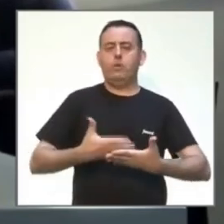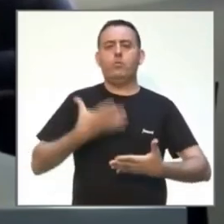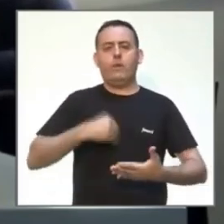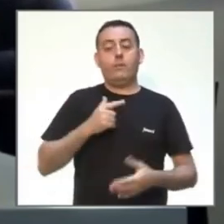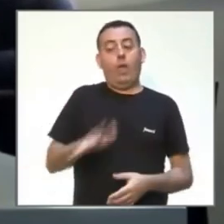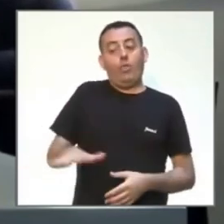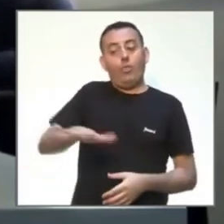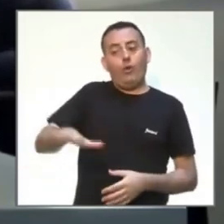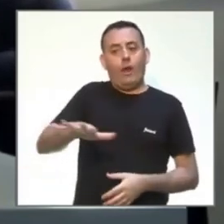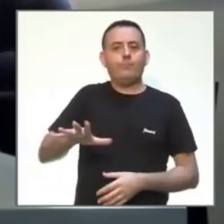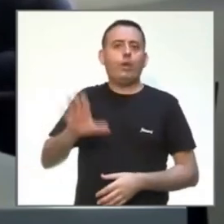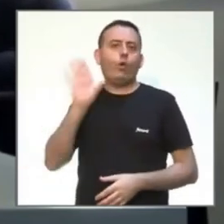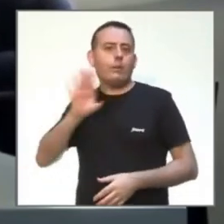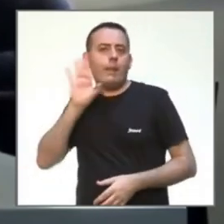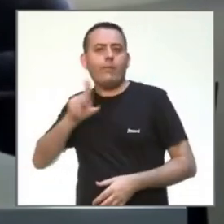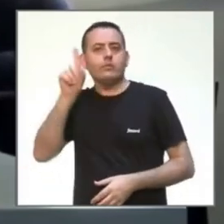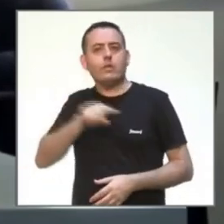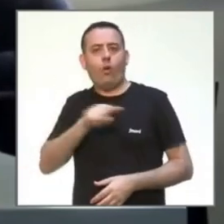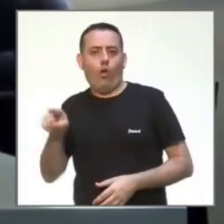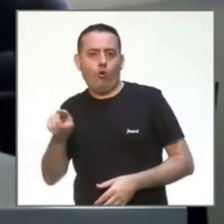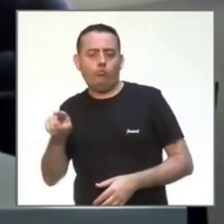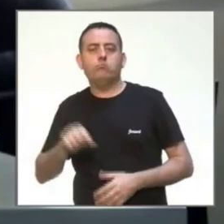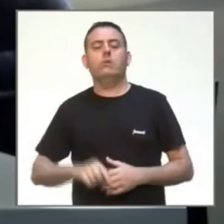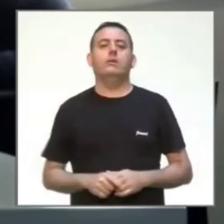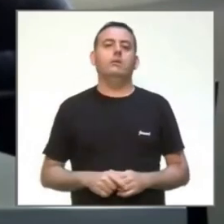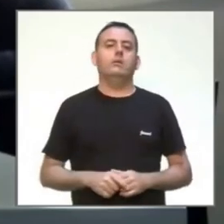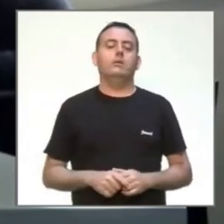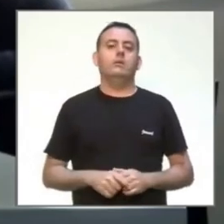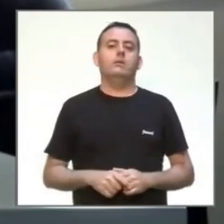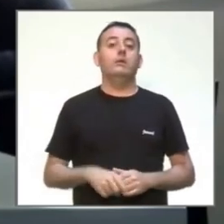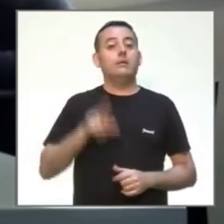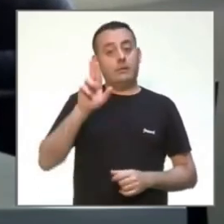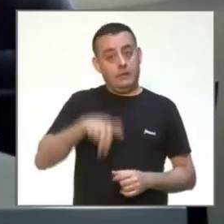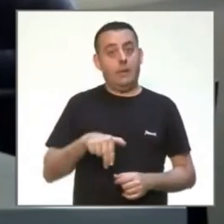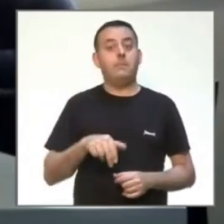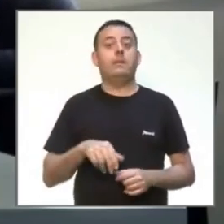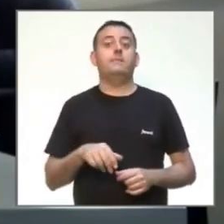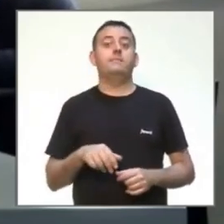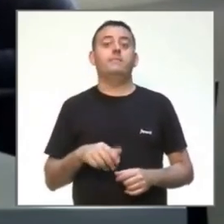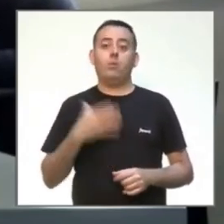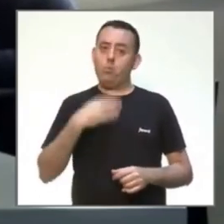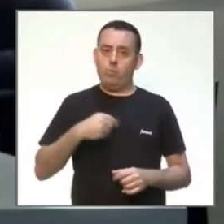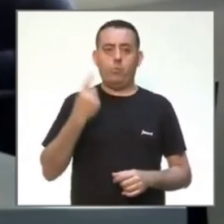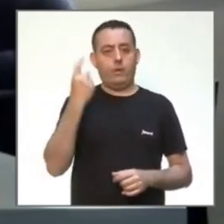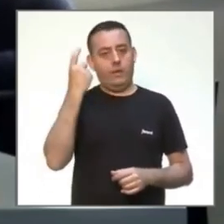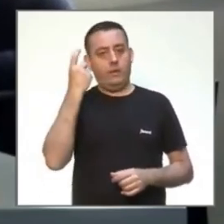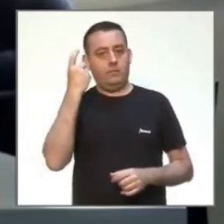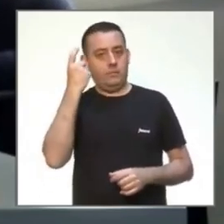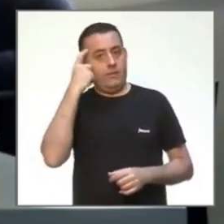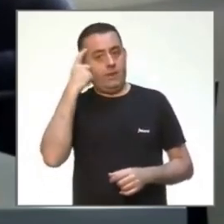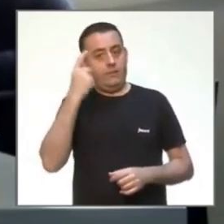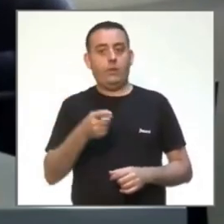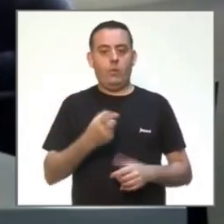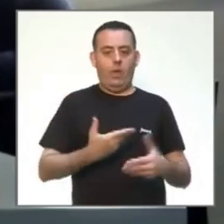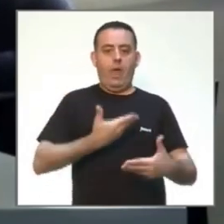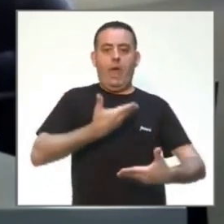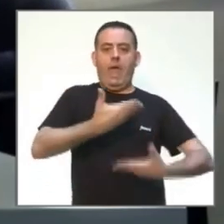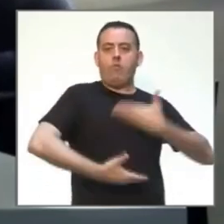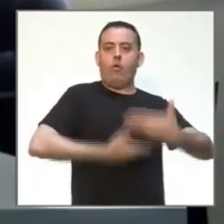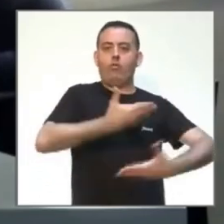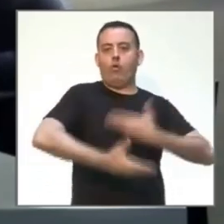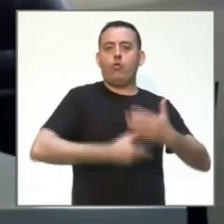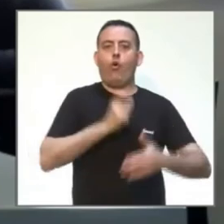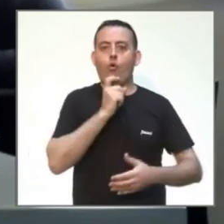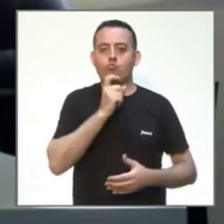zonas no hay, por un lado. Y, por otro lado, te permite también ver la evolución. De hecho, en los últimos seis,